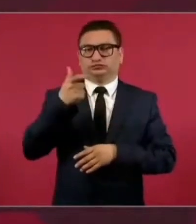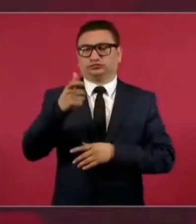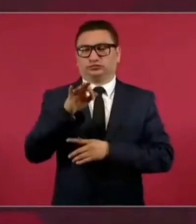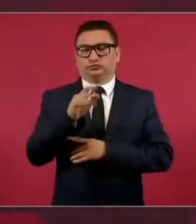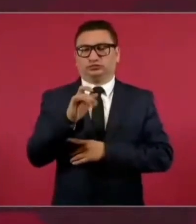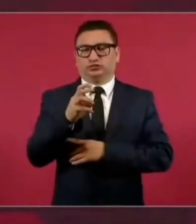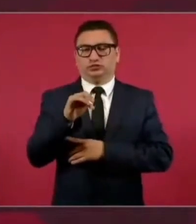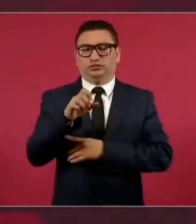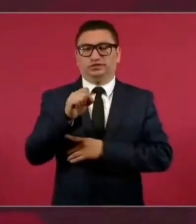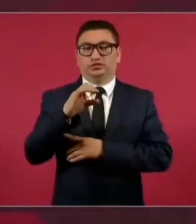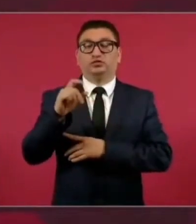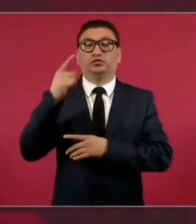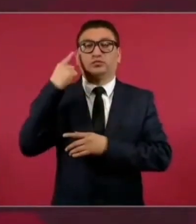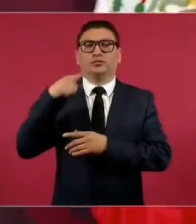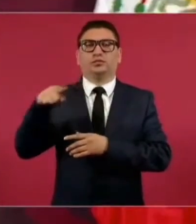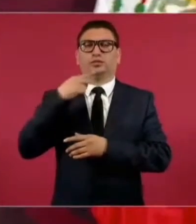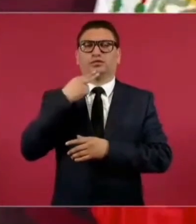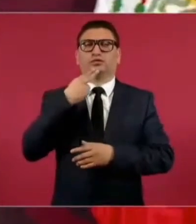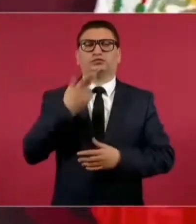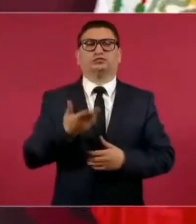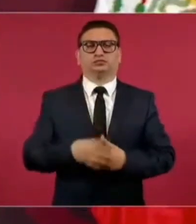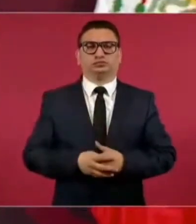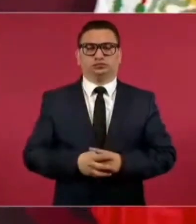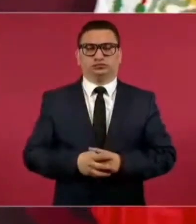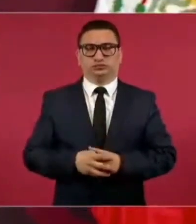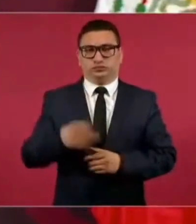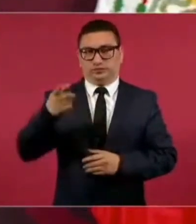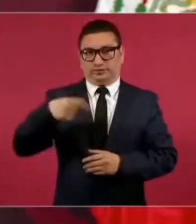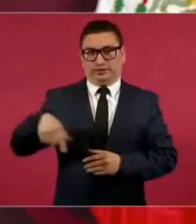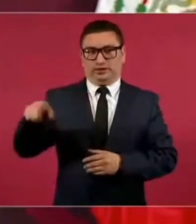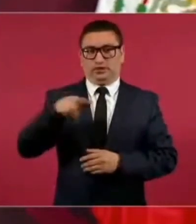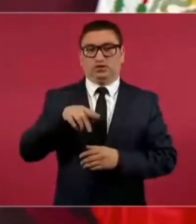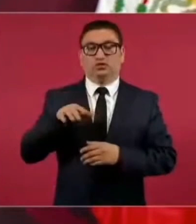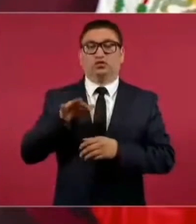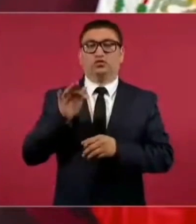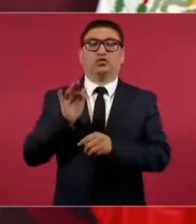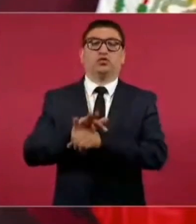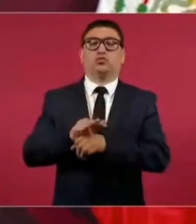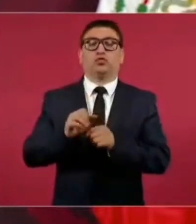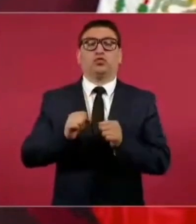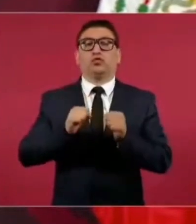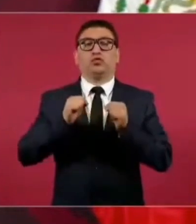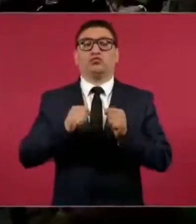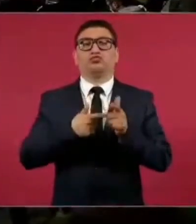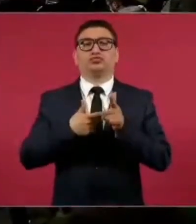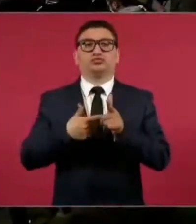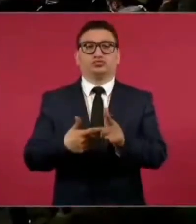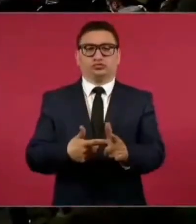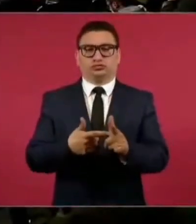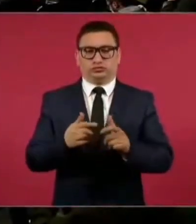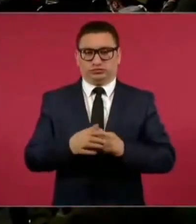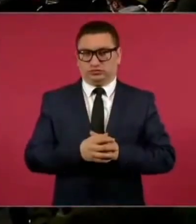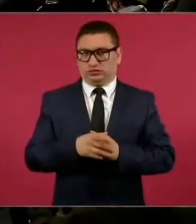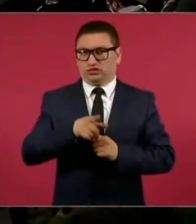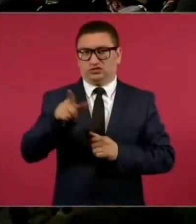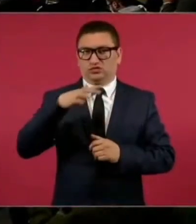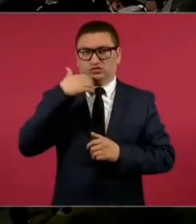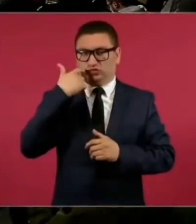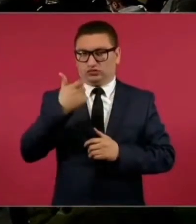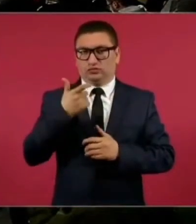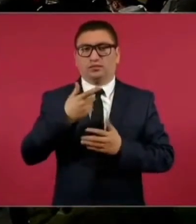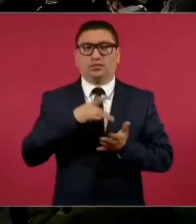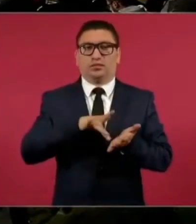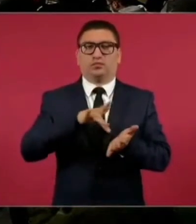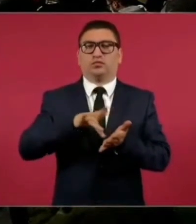para garantizarles esos privilegios, que no lo quieran aportar a los